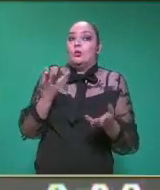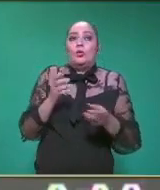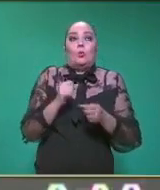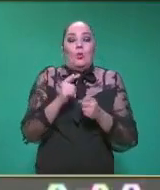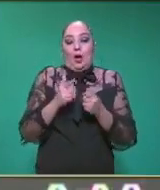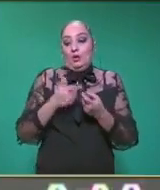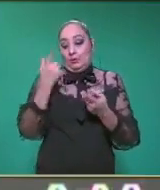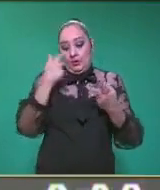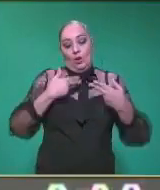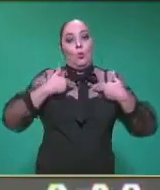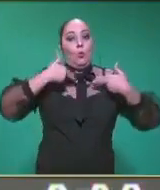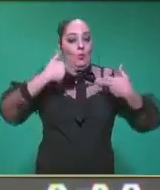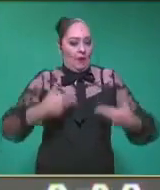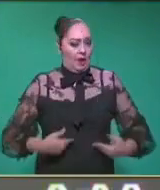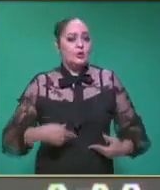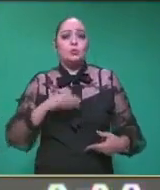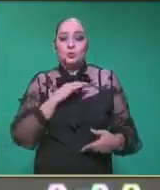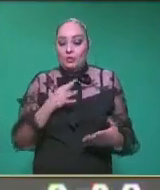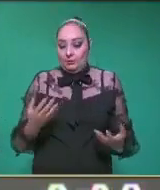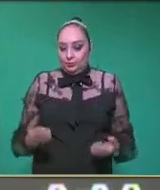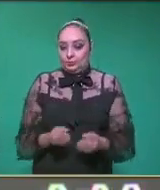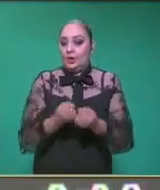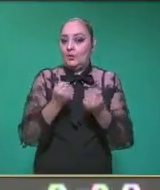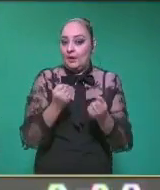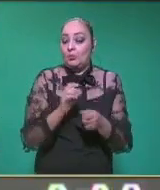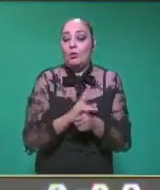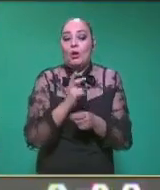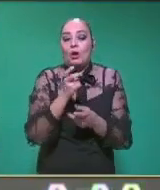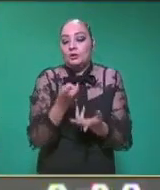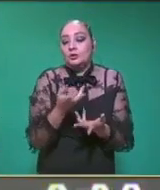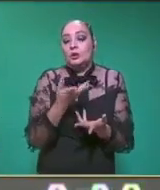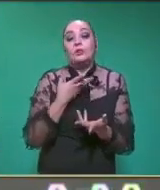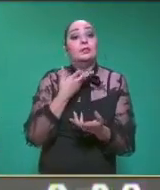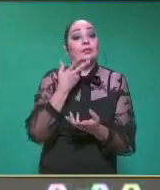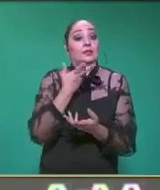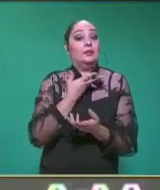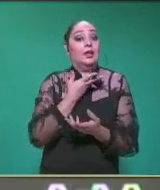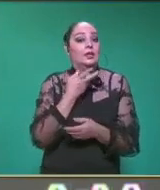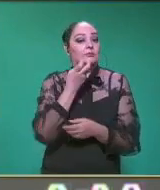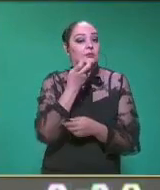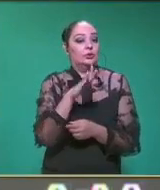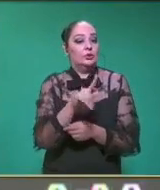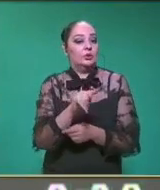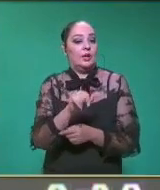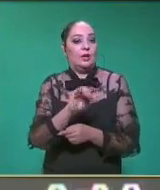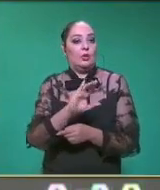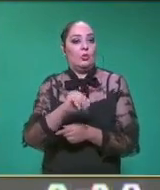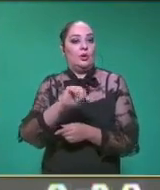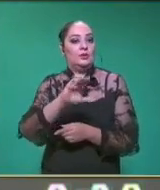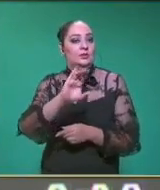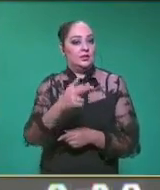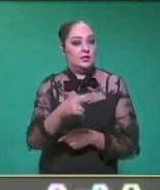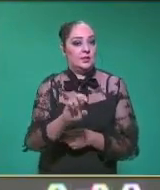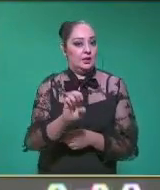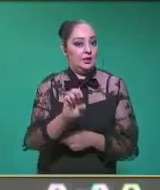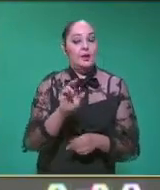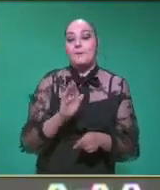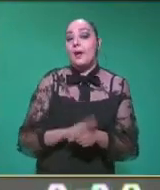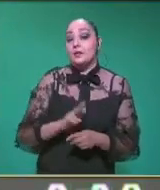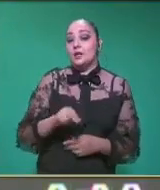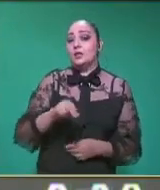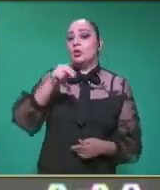nosotros, los humanos. Entonces, es una de las popularidades que tiene el tlacuache, sobre todo el tlacuache norteño.